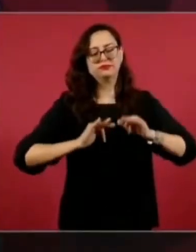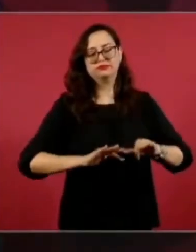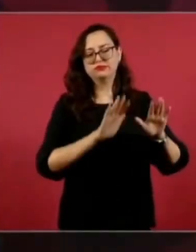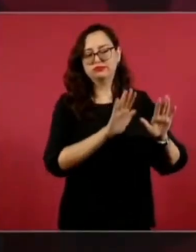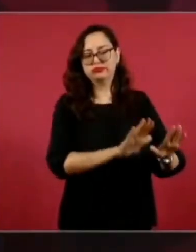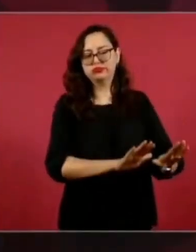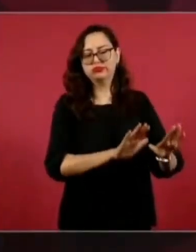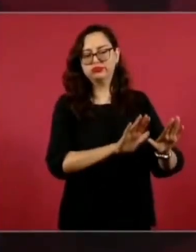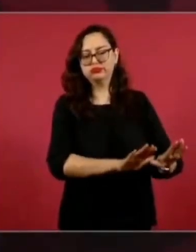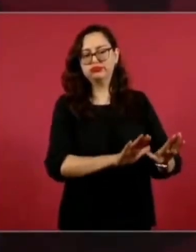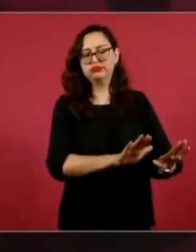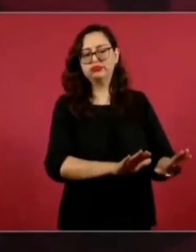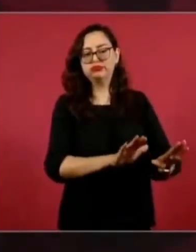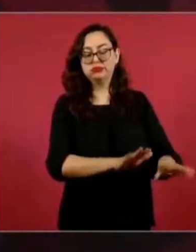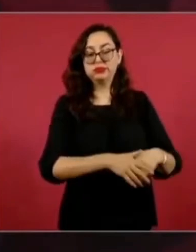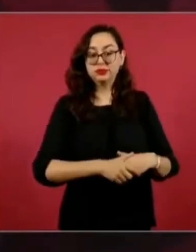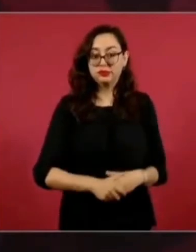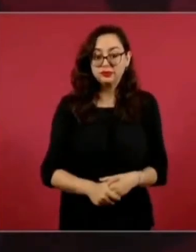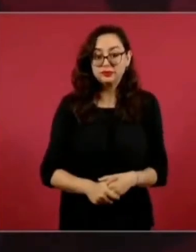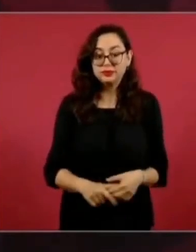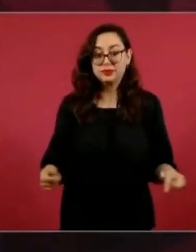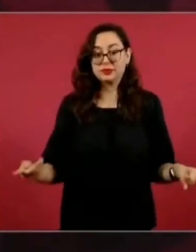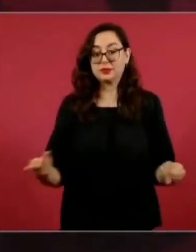es que los engañaron.